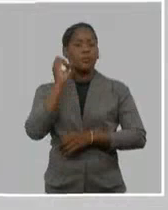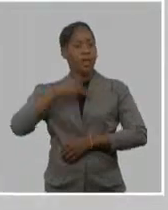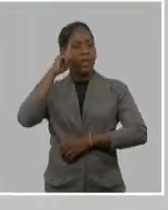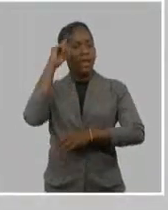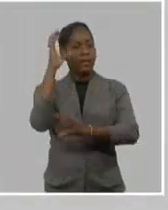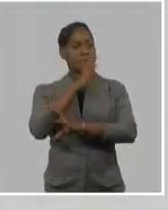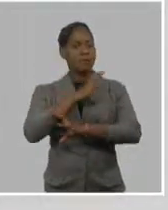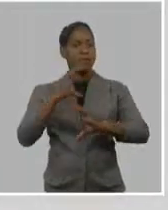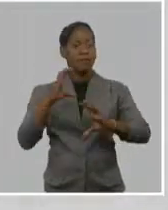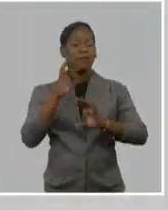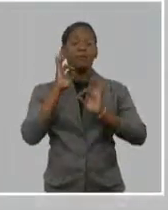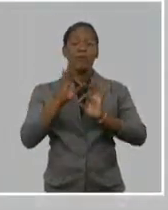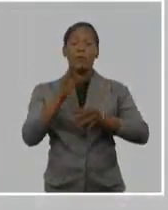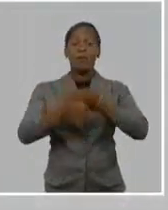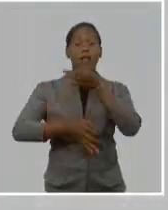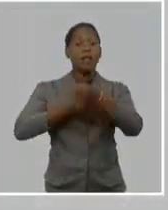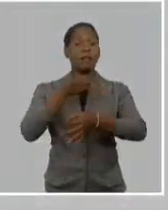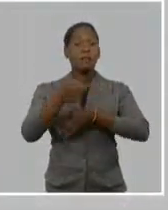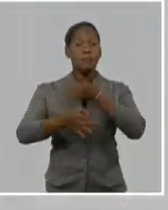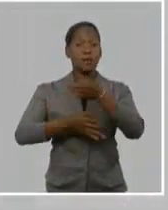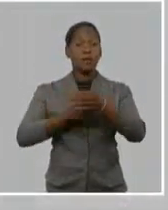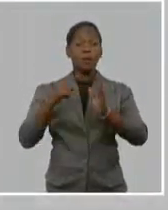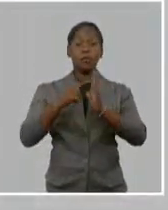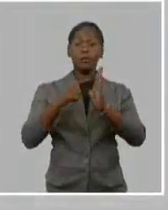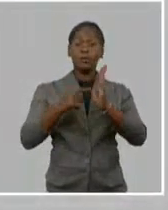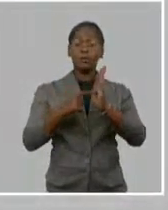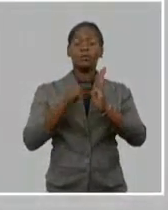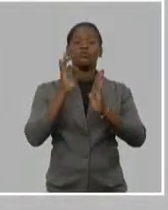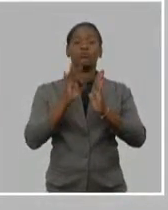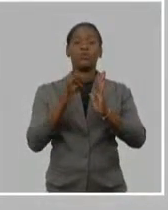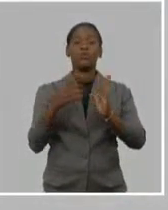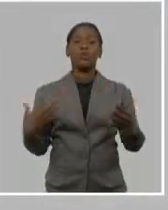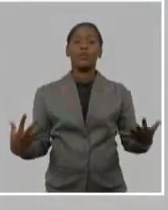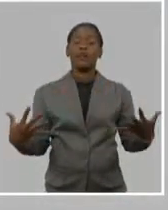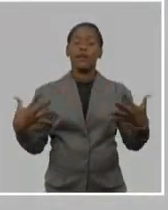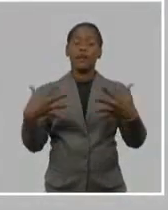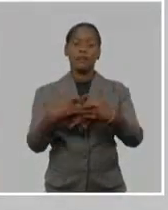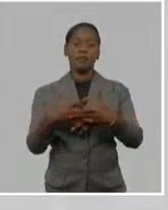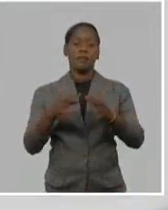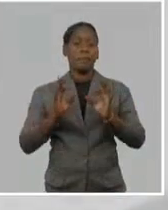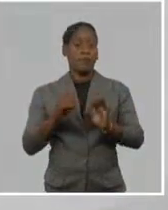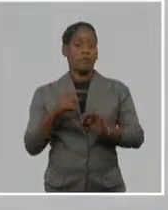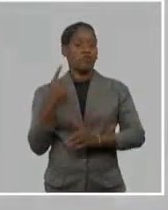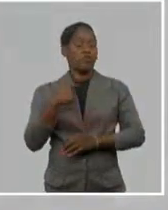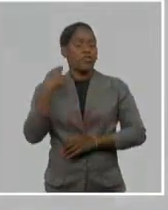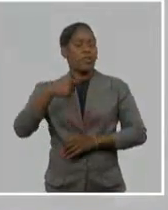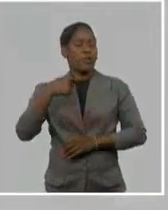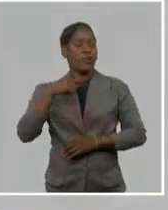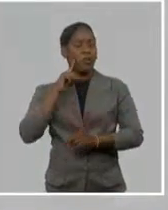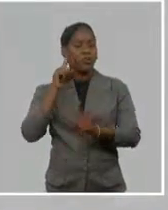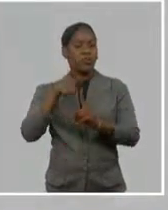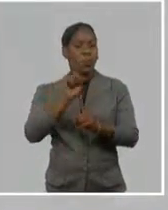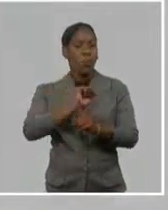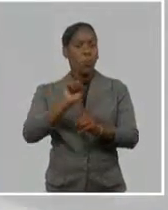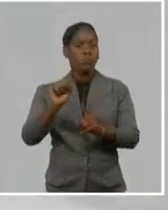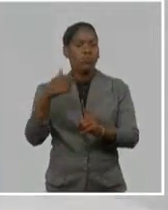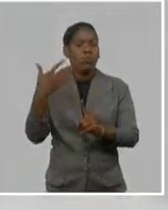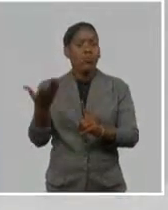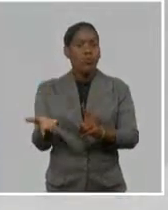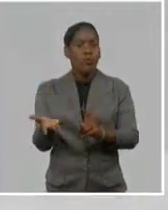nos acaba de decir Brogchi. Por eso, tenemos que lograr que eso